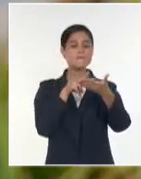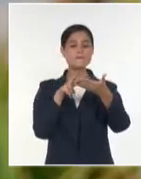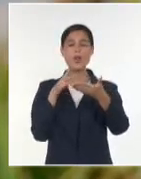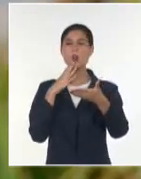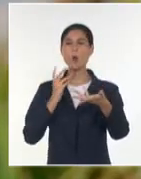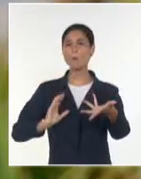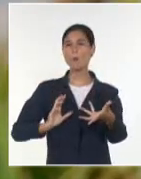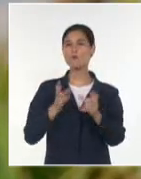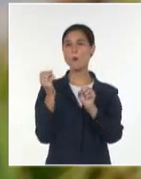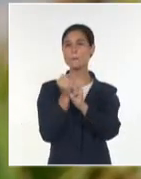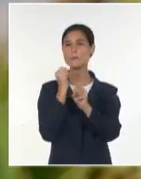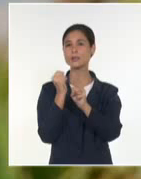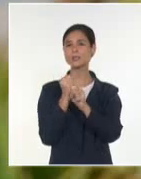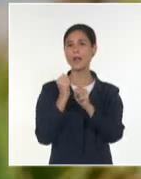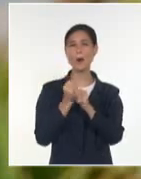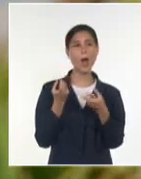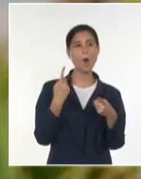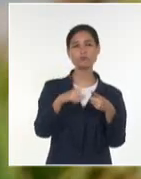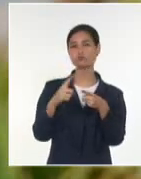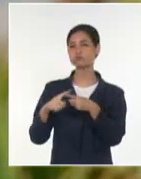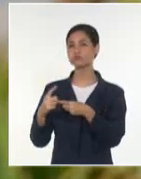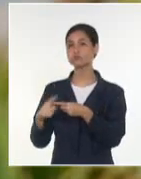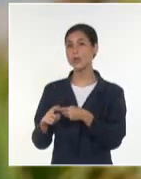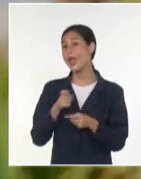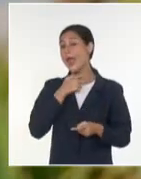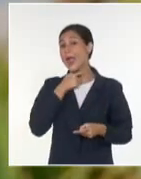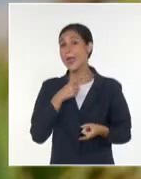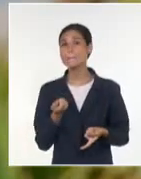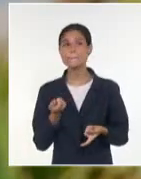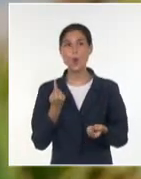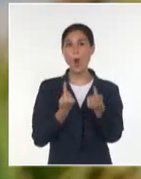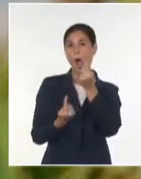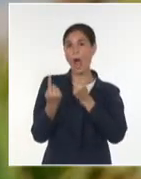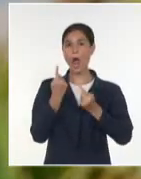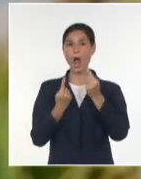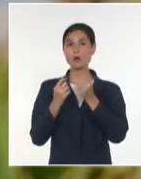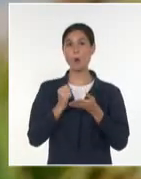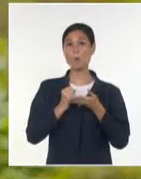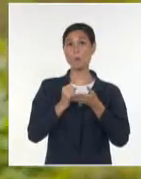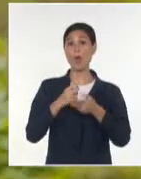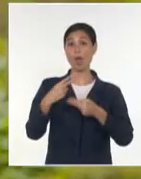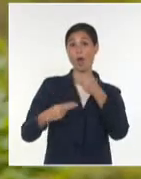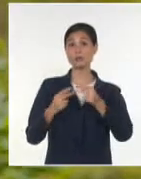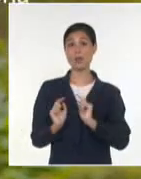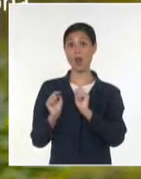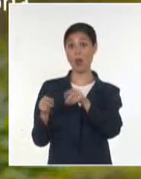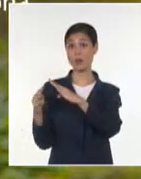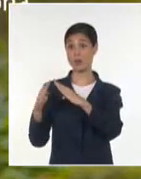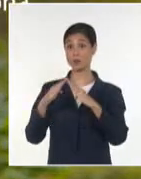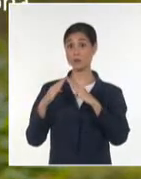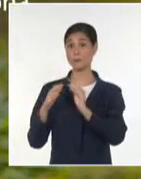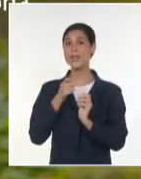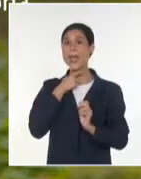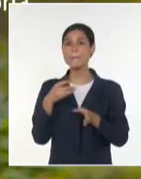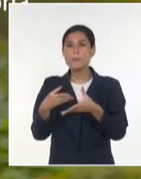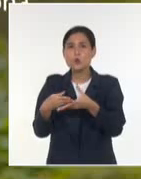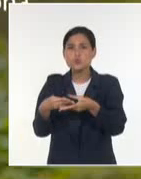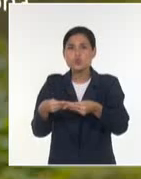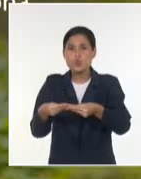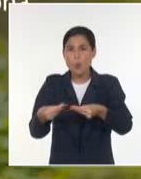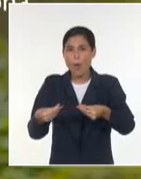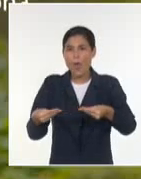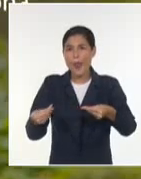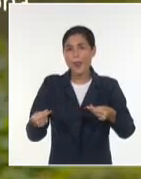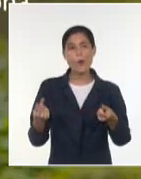evaluar cuáles pueden ser las actividades que las comunidades pueden desarrollar para adaptarse. La erosión del suelo, algunas